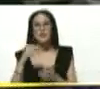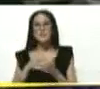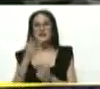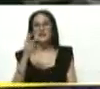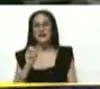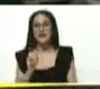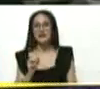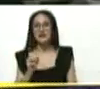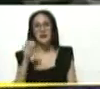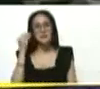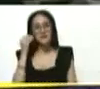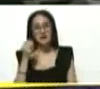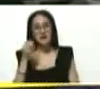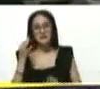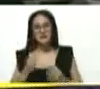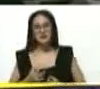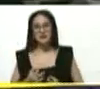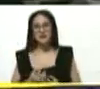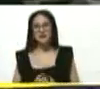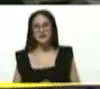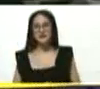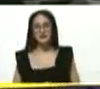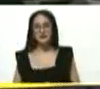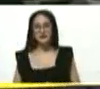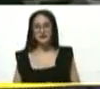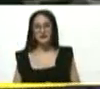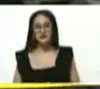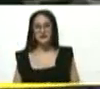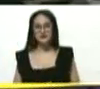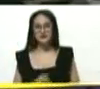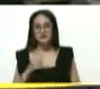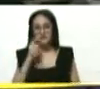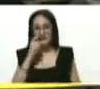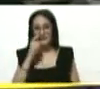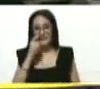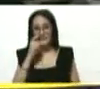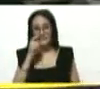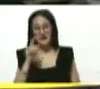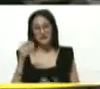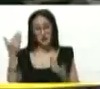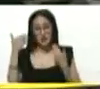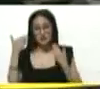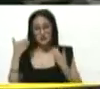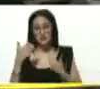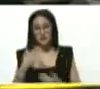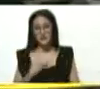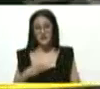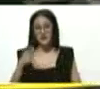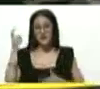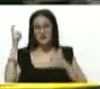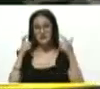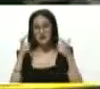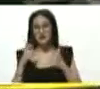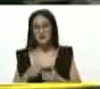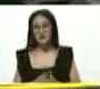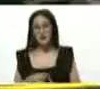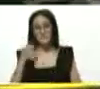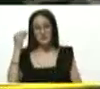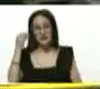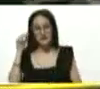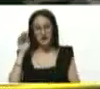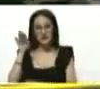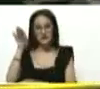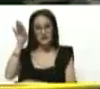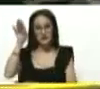siempre, viene adelante. Es una de las virtudes que nos enseñó el comandante Hugo Chávez. Pensar adelante.